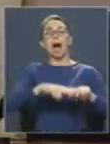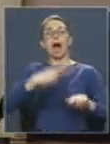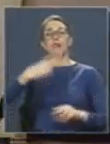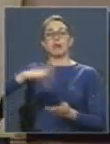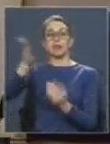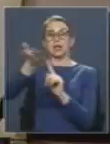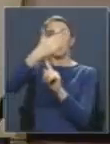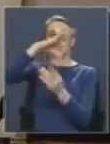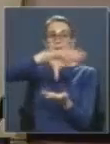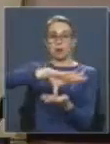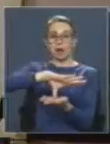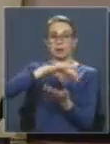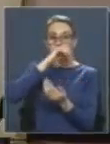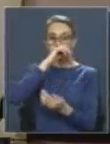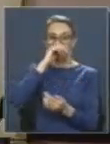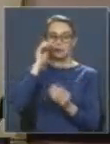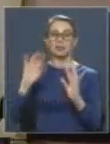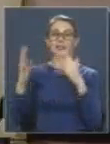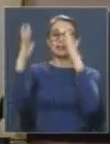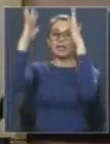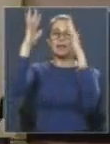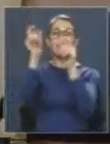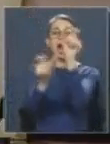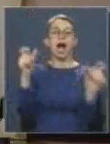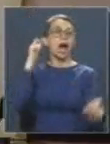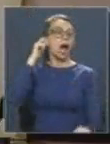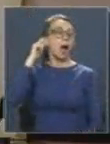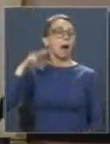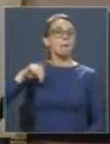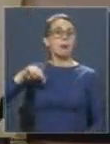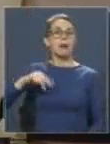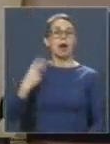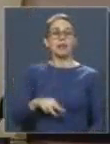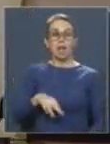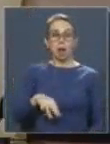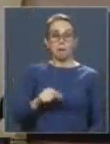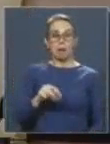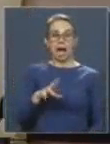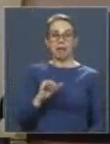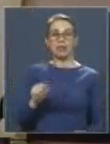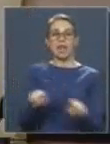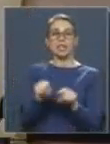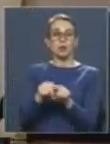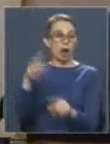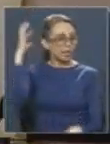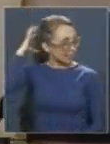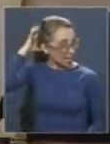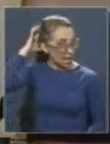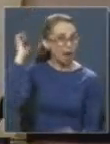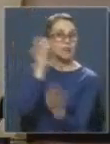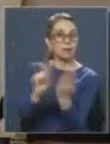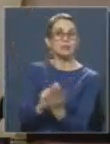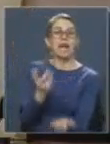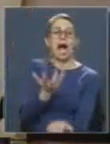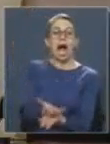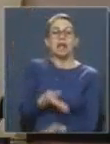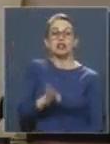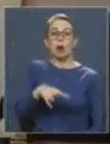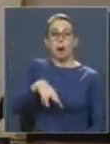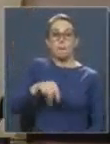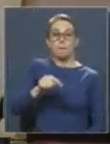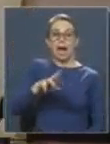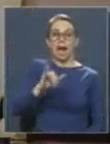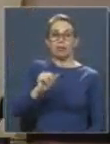no celebrar a las madres de la matria, como Gabriela Mistral? Aún tenemos matria con